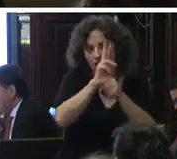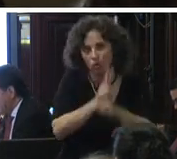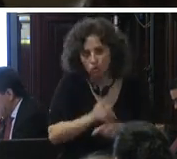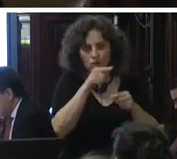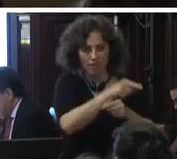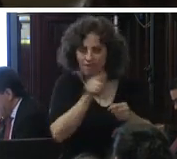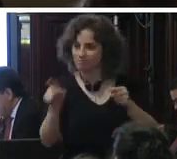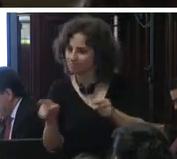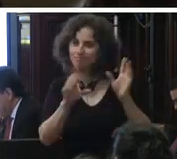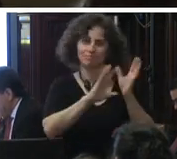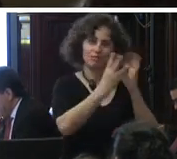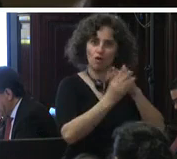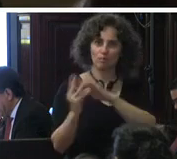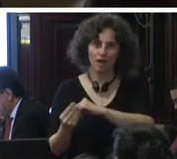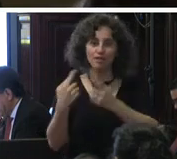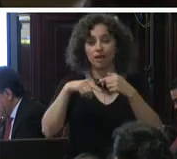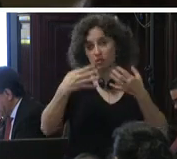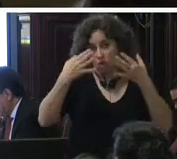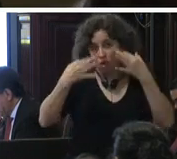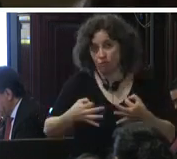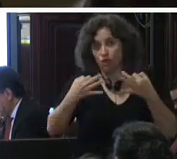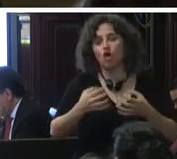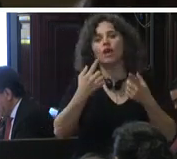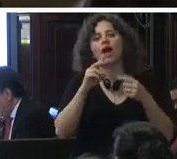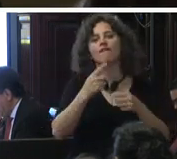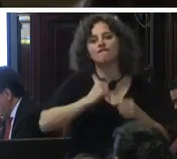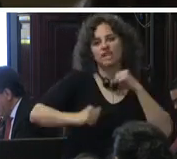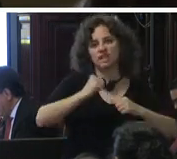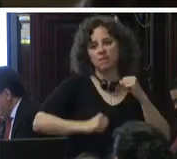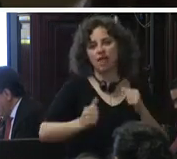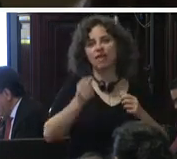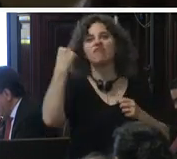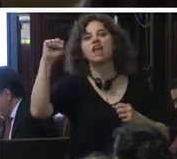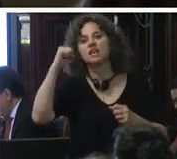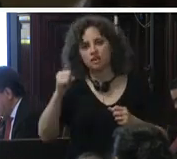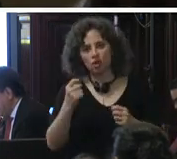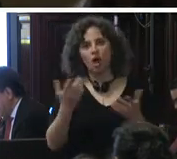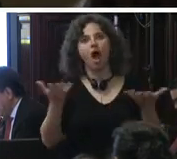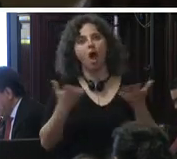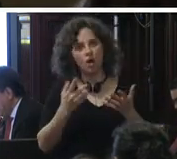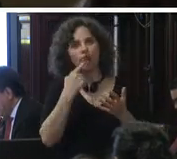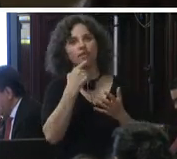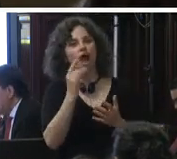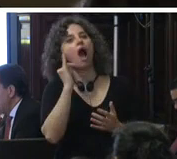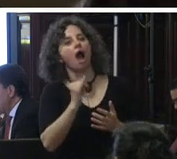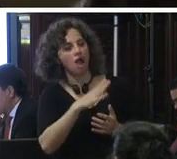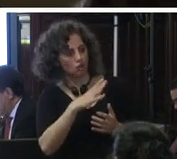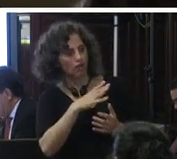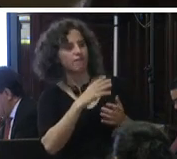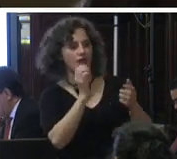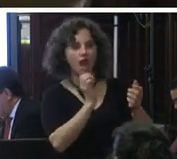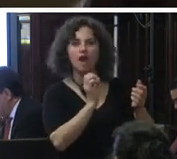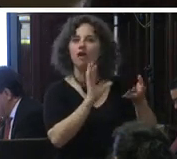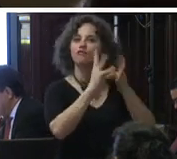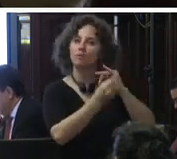es comprensible que las víctimas de delitos aún hoy identifiquen la imposición de medidas de prisión como